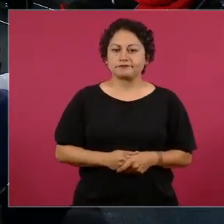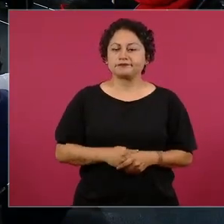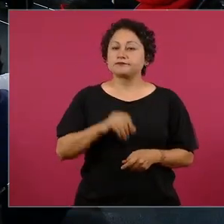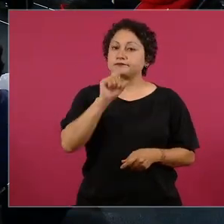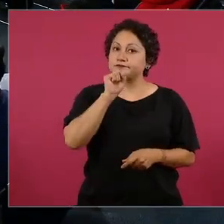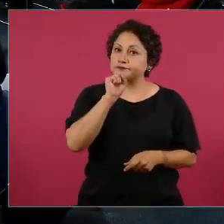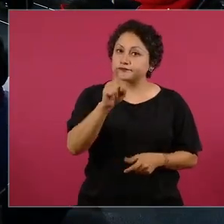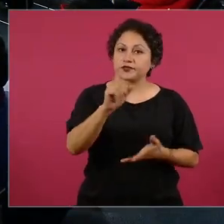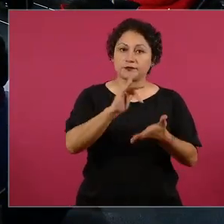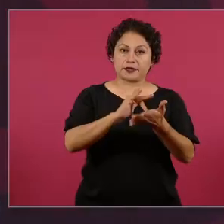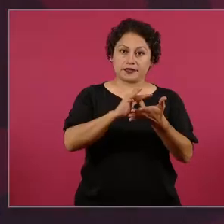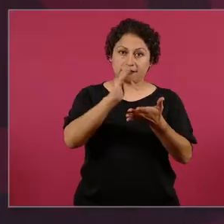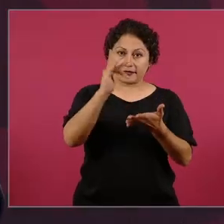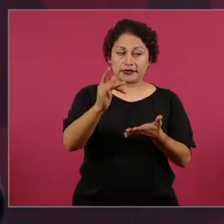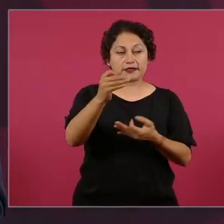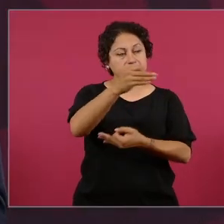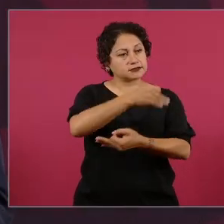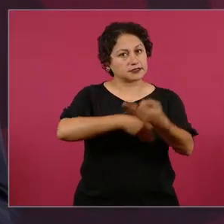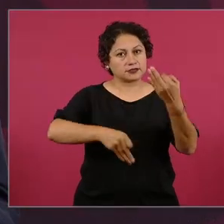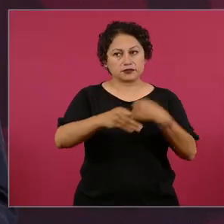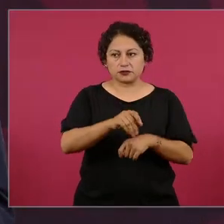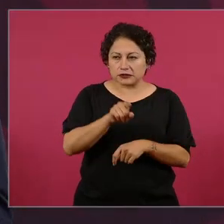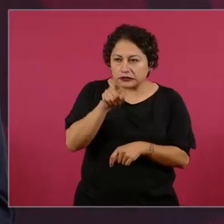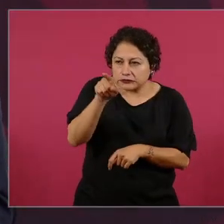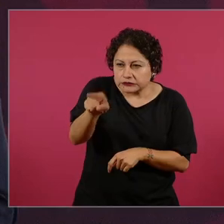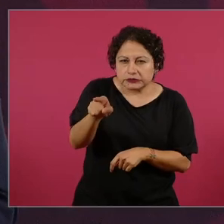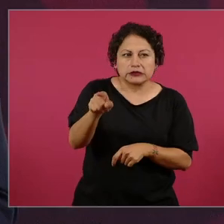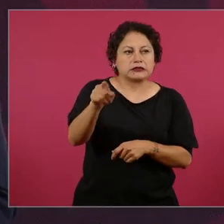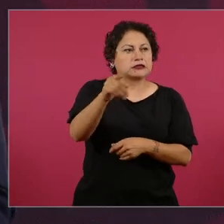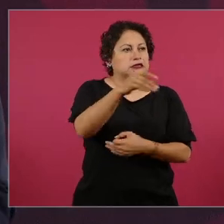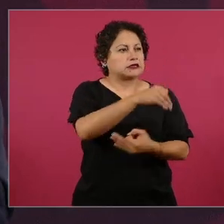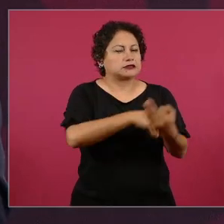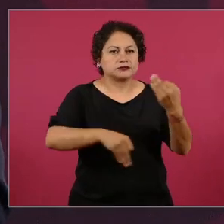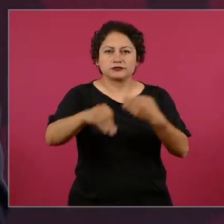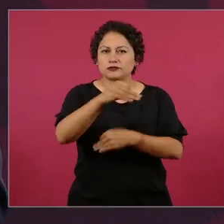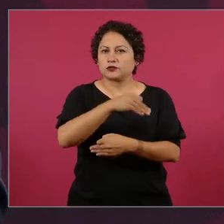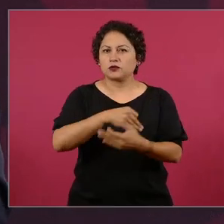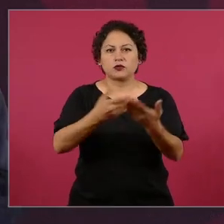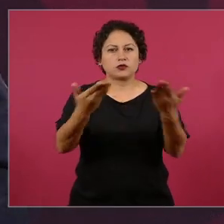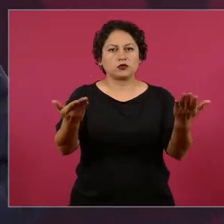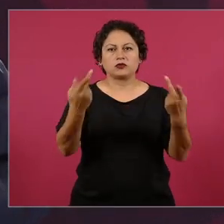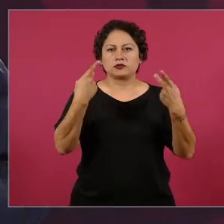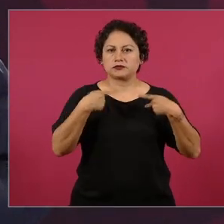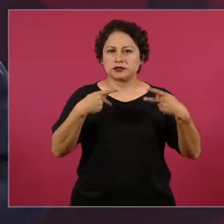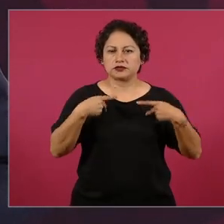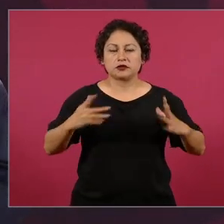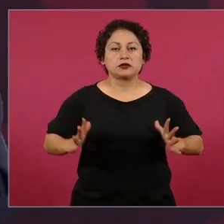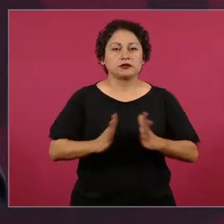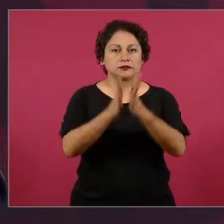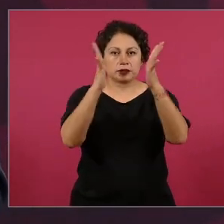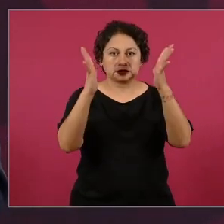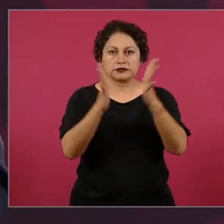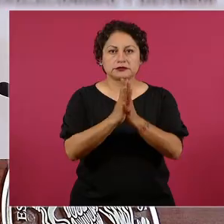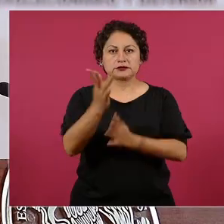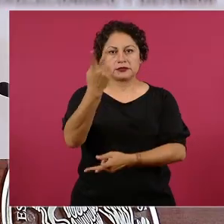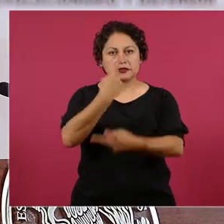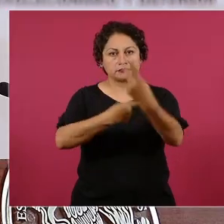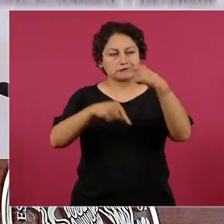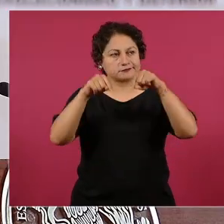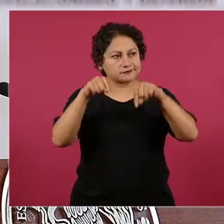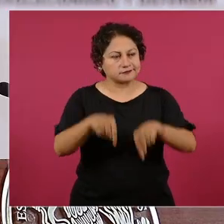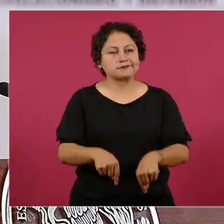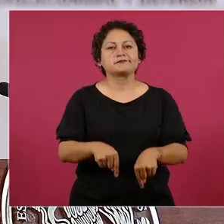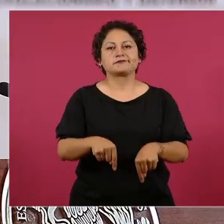agradecerles a ustedes, a ti, a todos los que han participado en